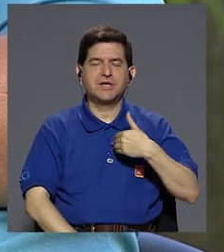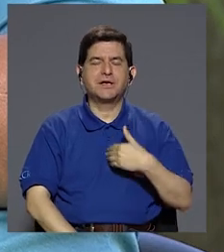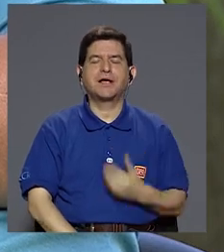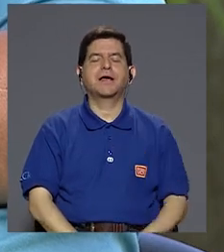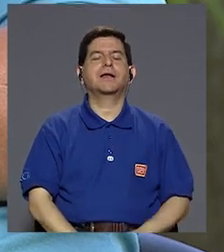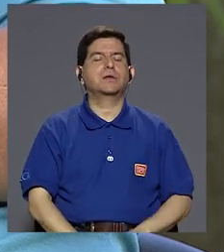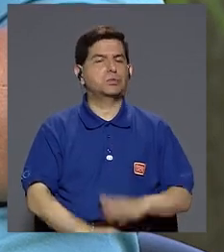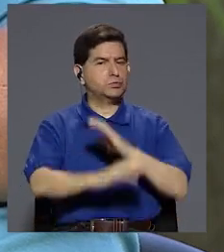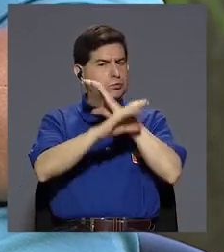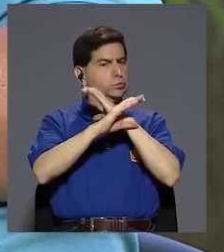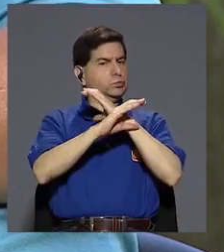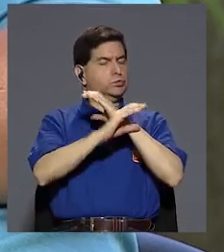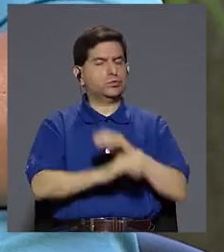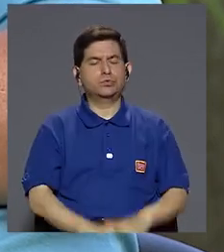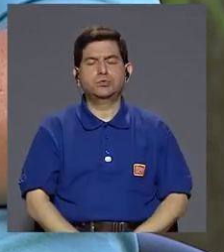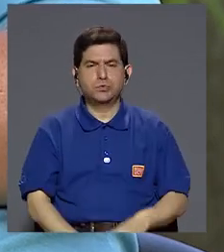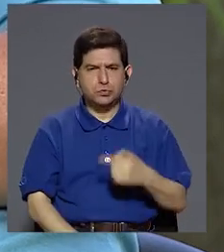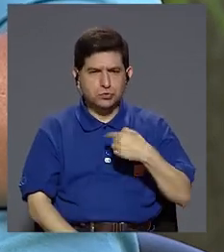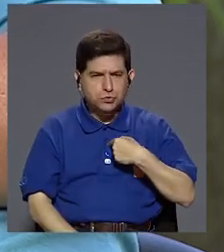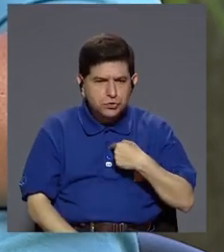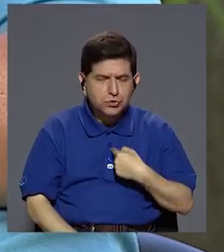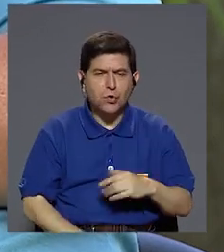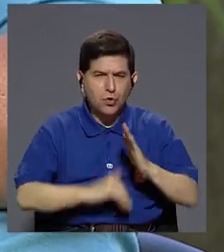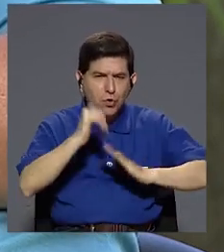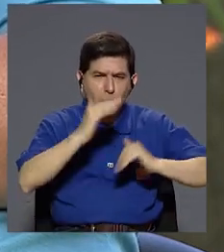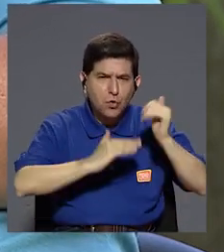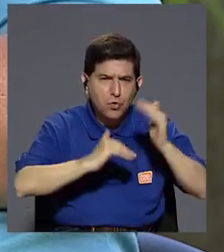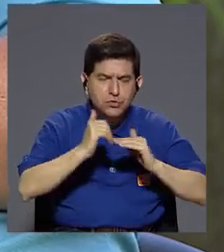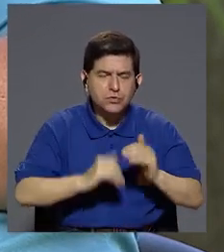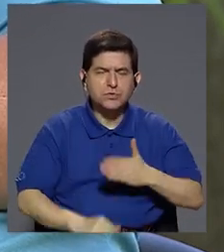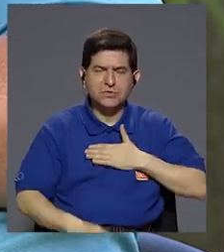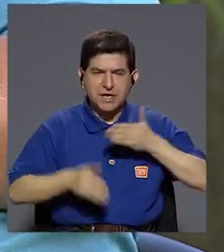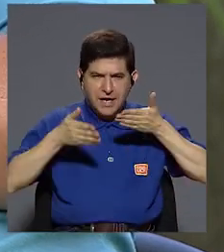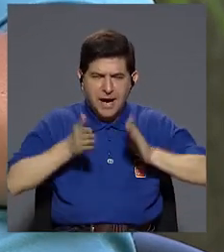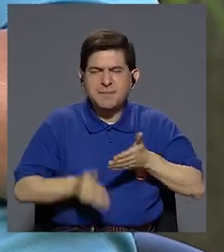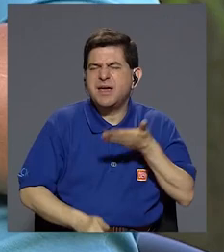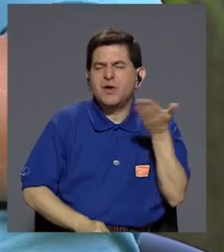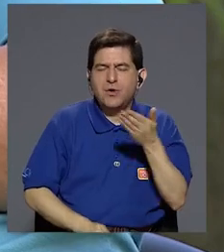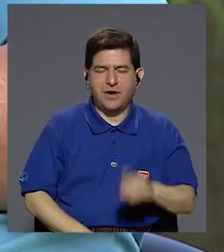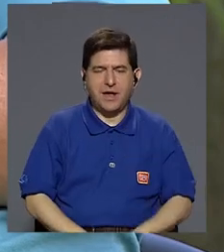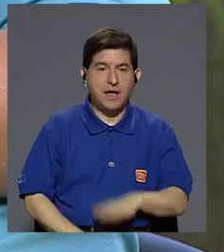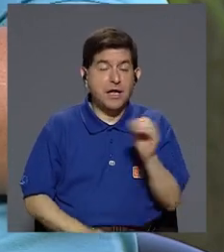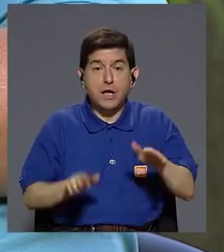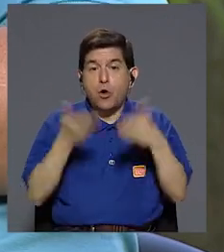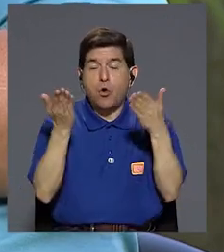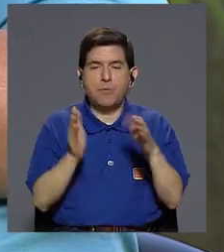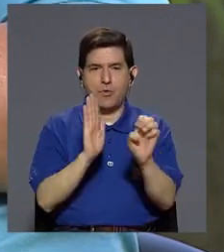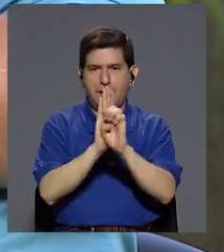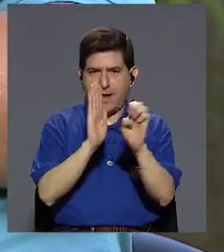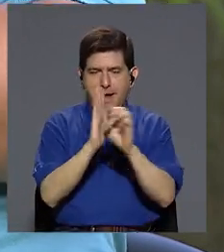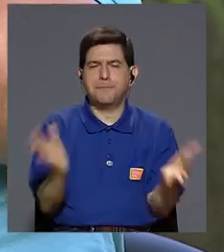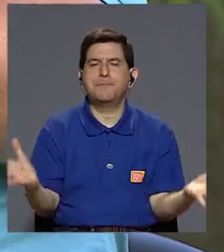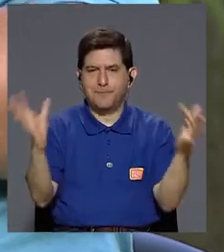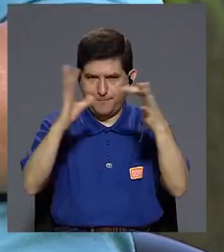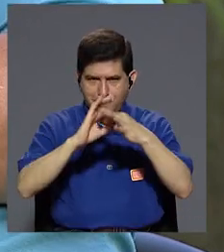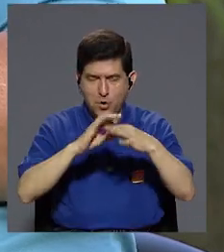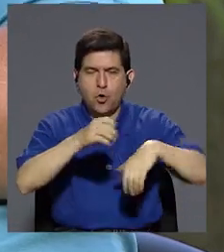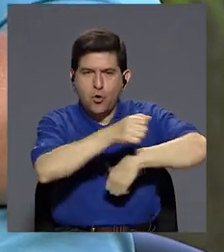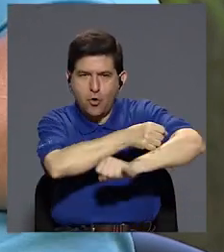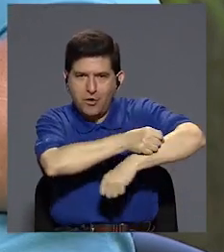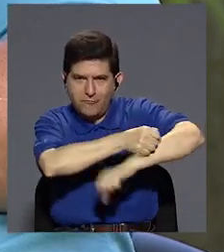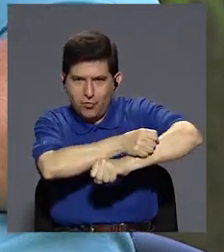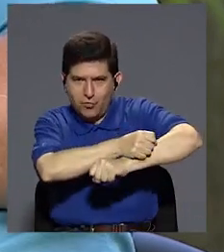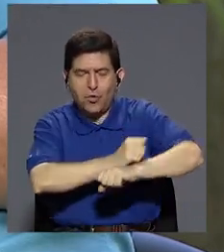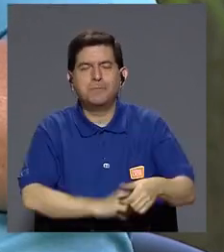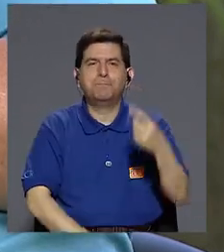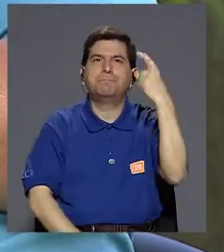cuidado de cómo y qué le estoy construyendo yo a mi hijo, a hija. Te voy a poner un ejemplo de pronto a propósito del fútbol.